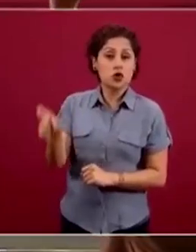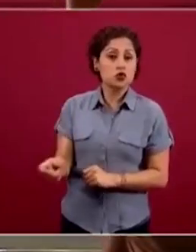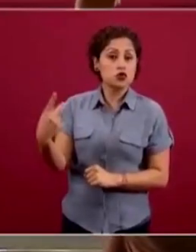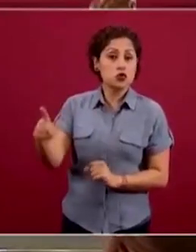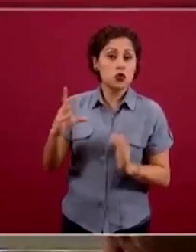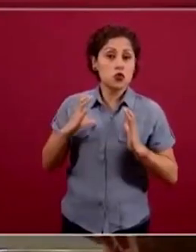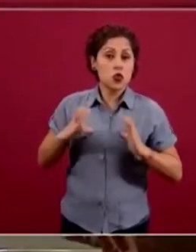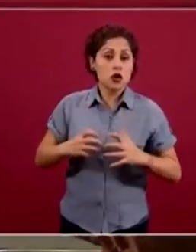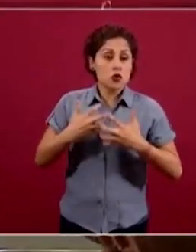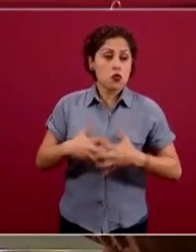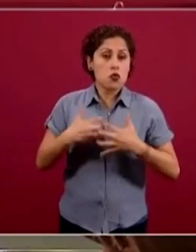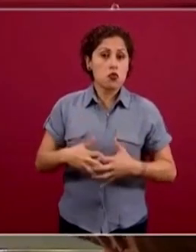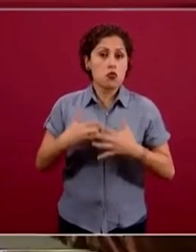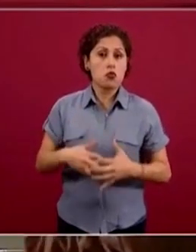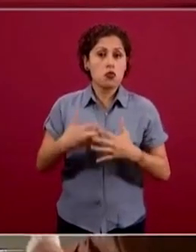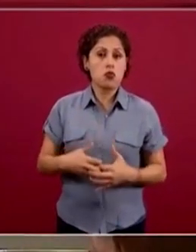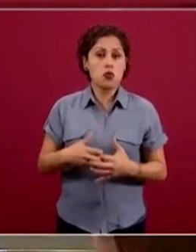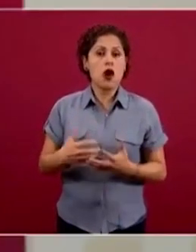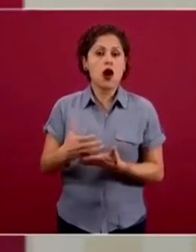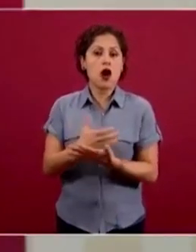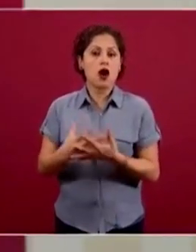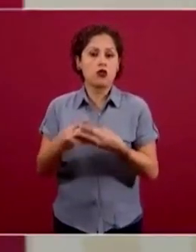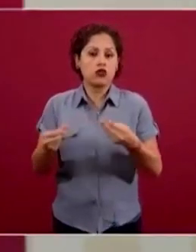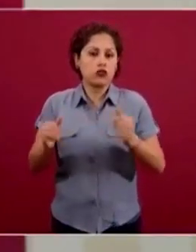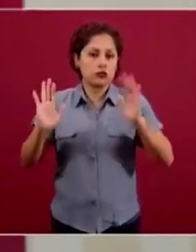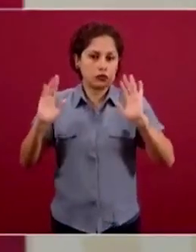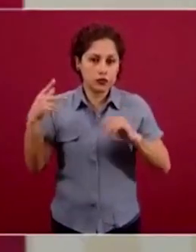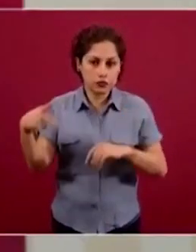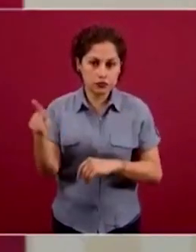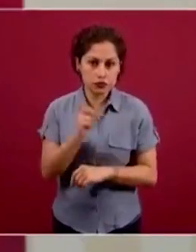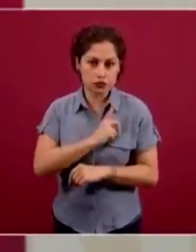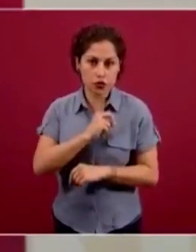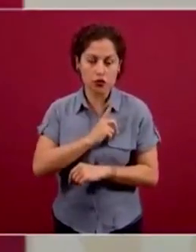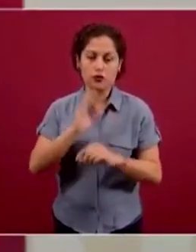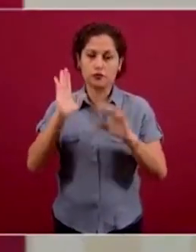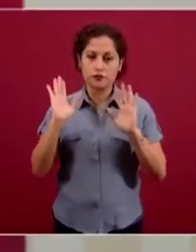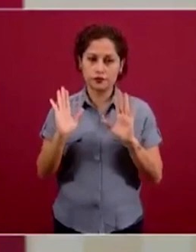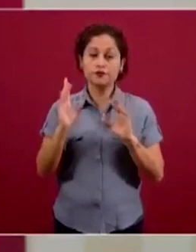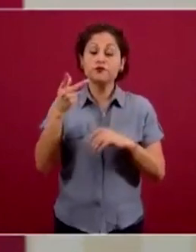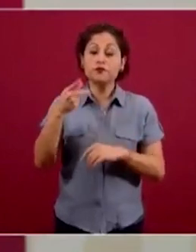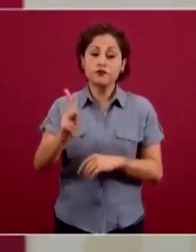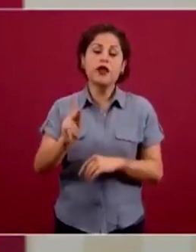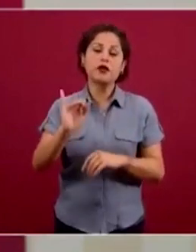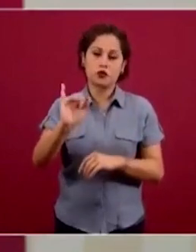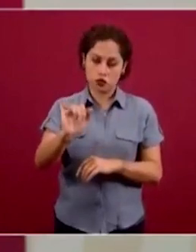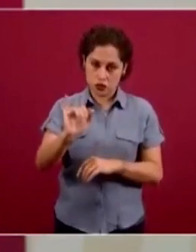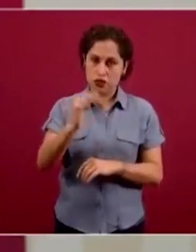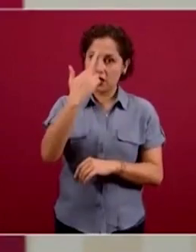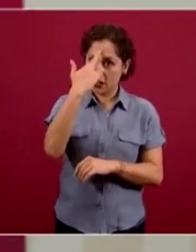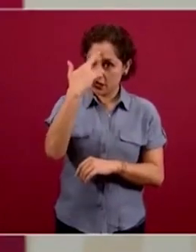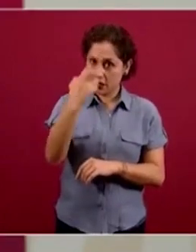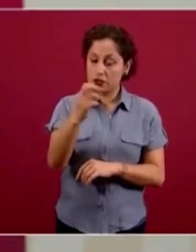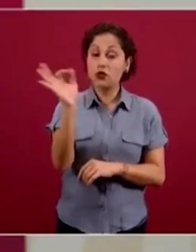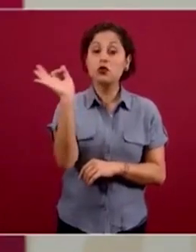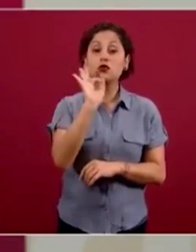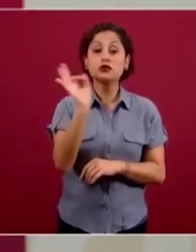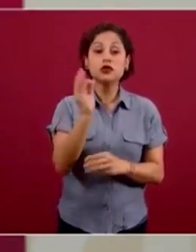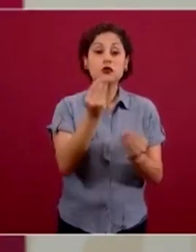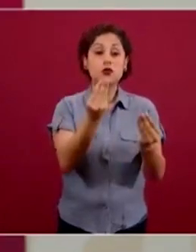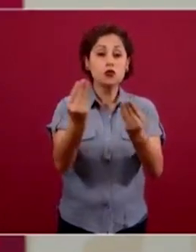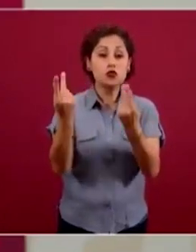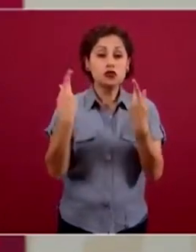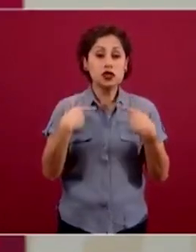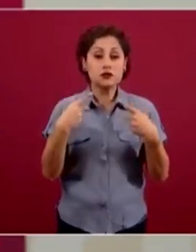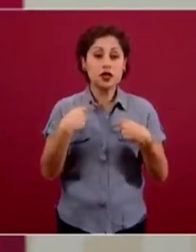Entonces, sí, definitivamente, si tuviéramos un exceso de casos que saturaran al Sistema Nacional de Salud,